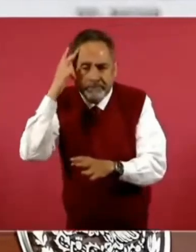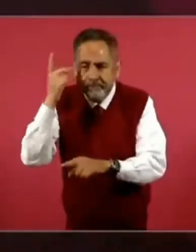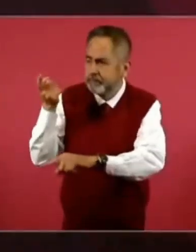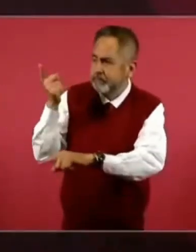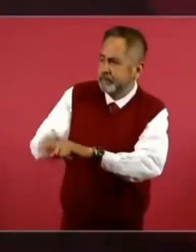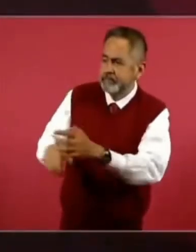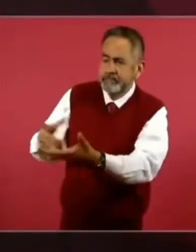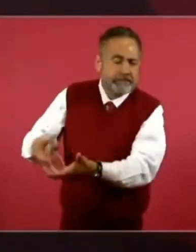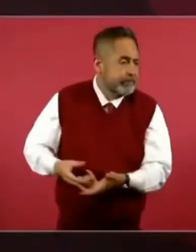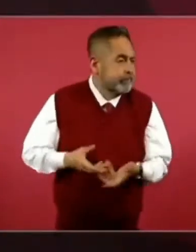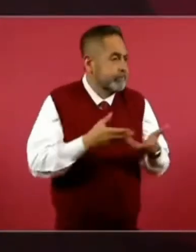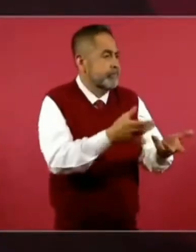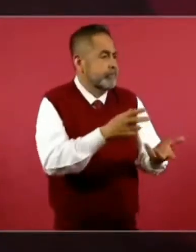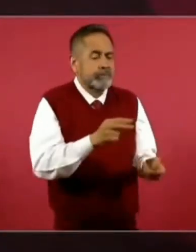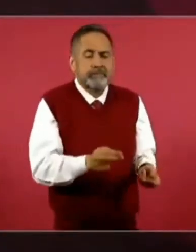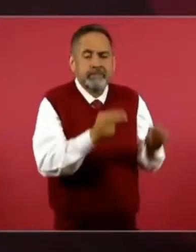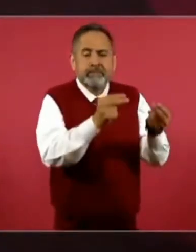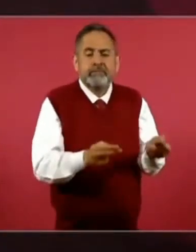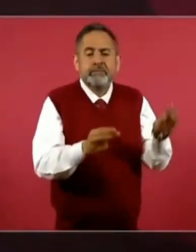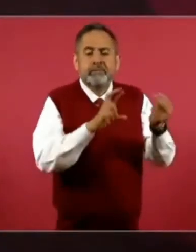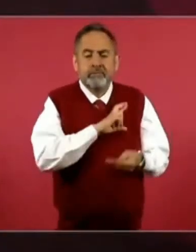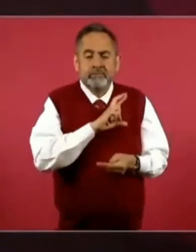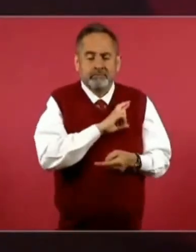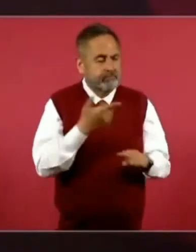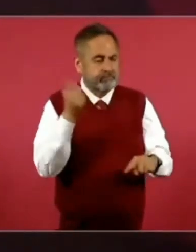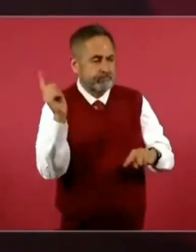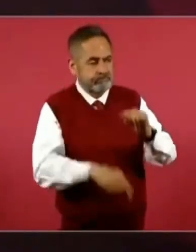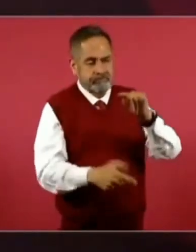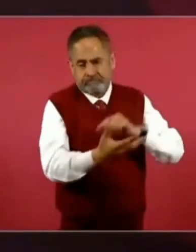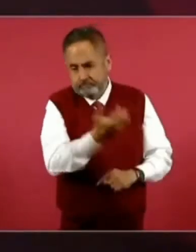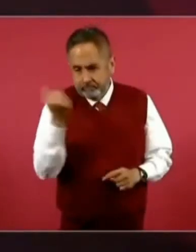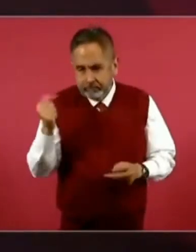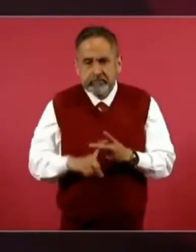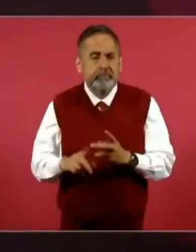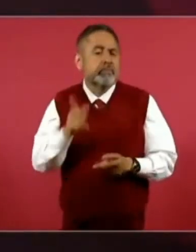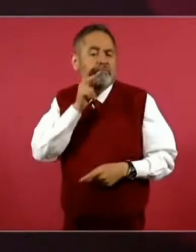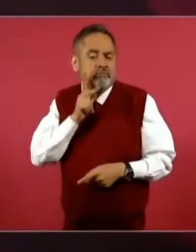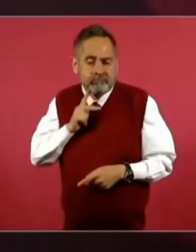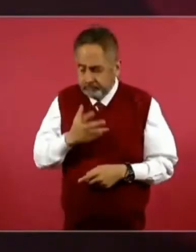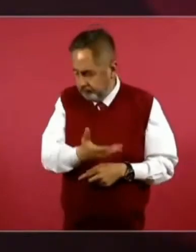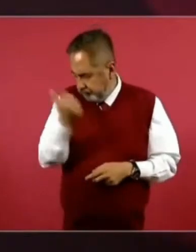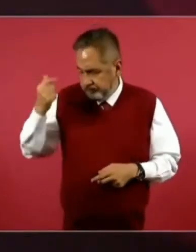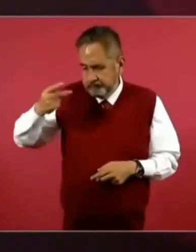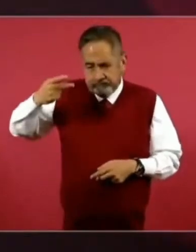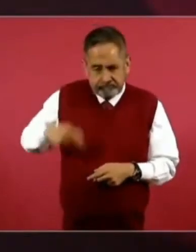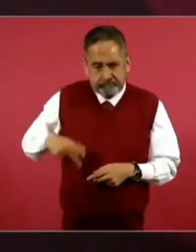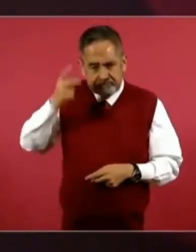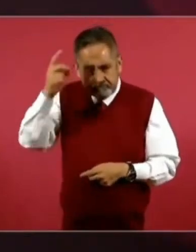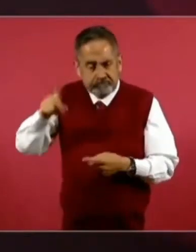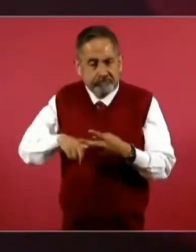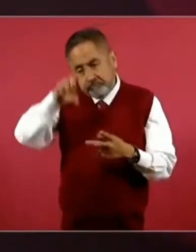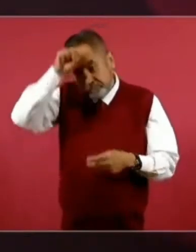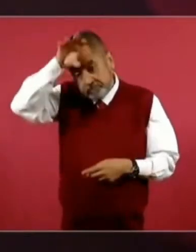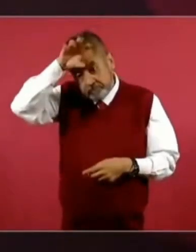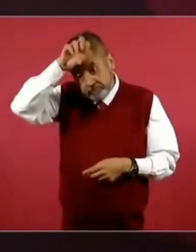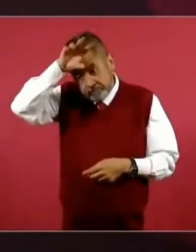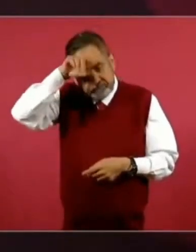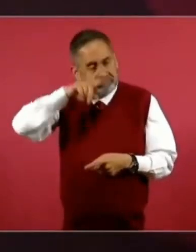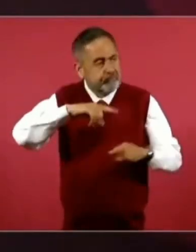extranjeros, el petróleo, las minas,